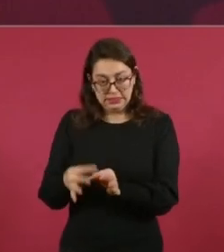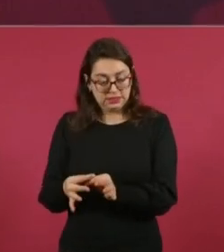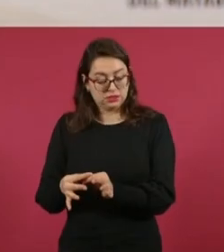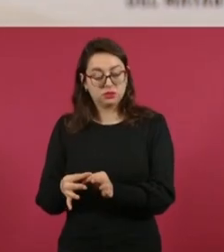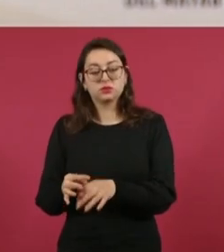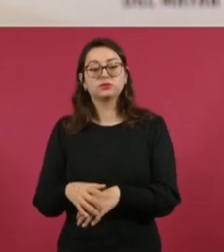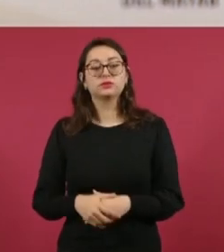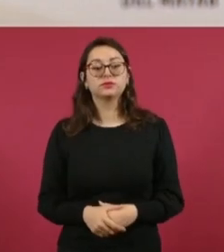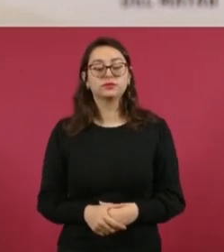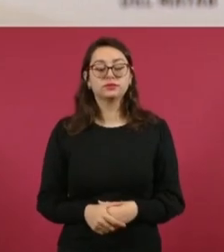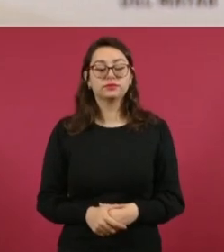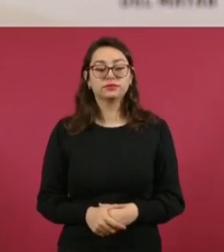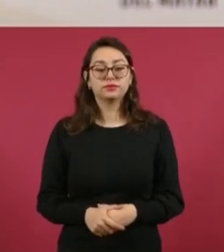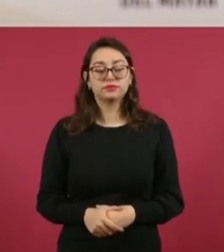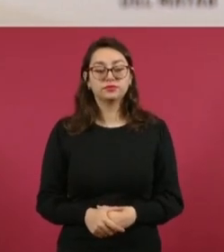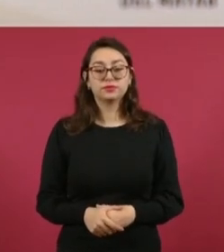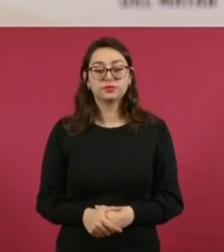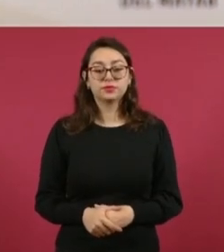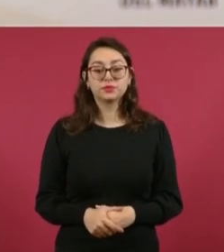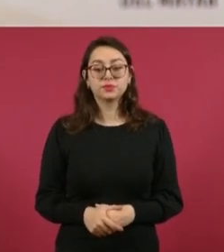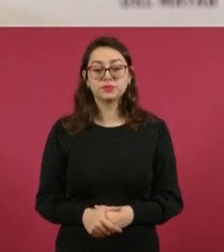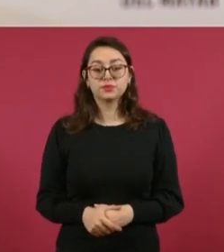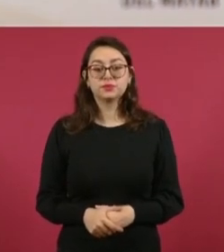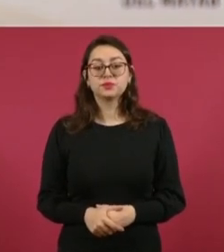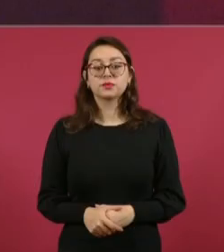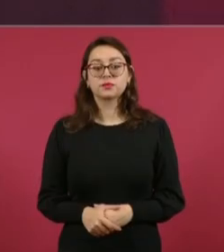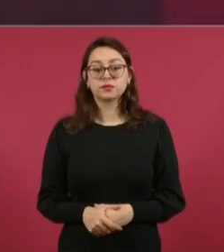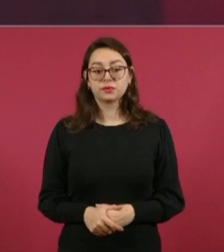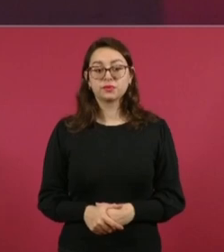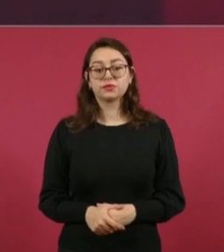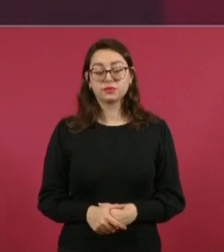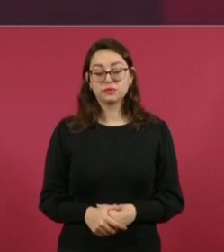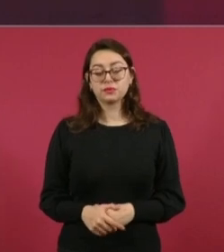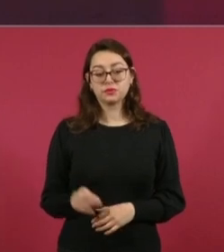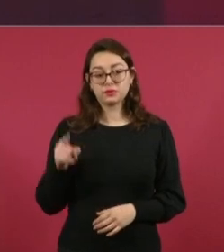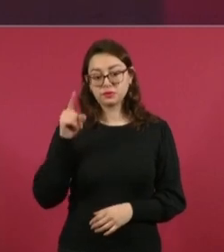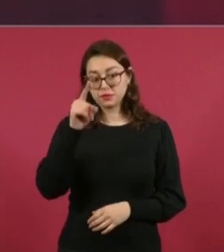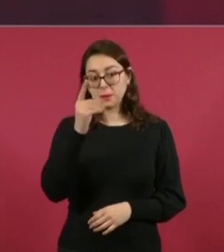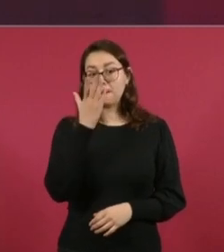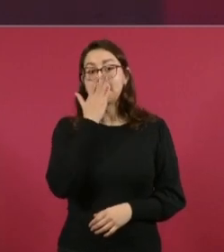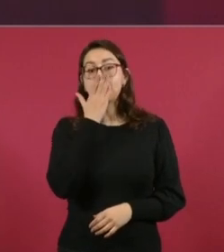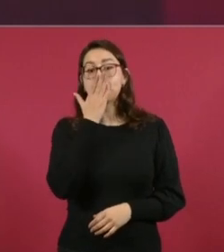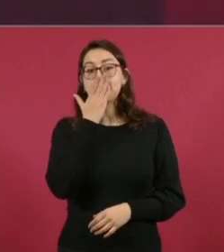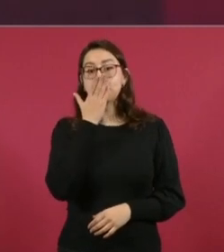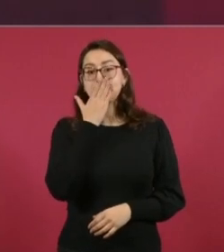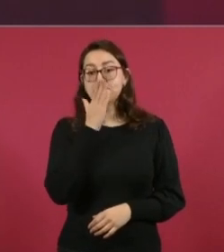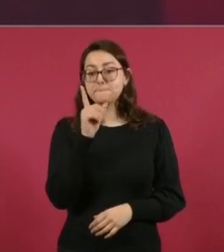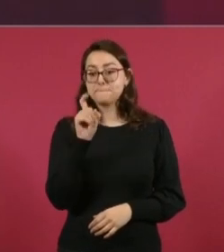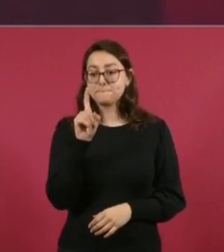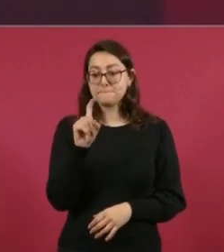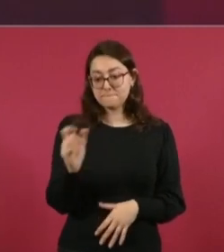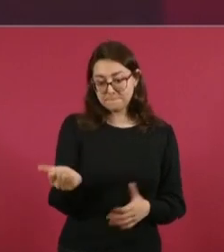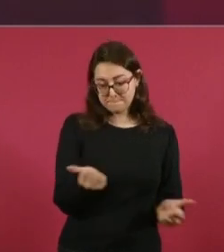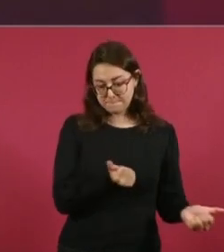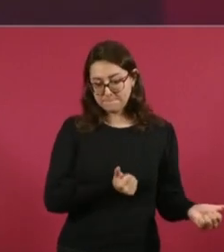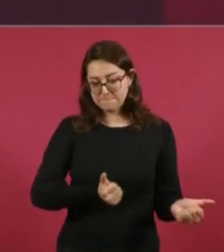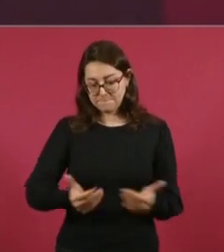vamos allá a Sonora para lo del acueducto.